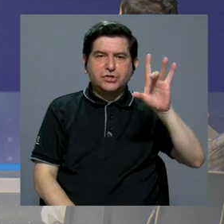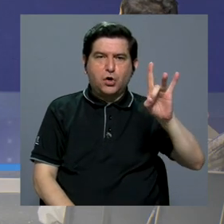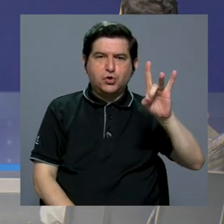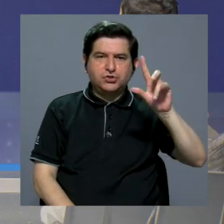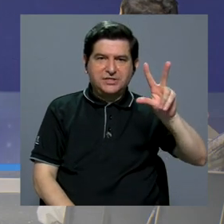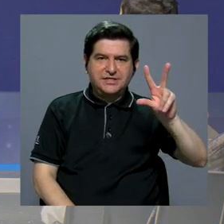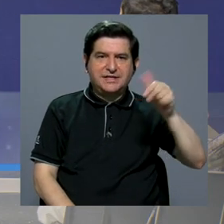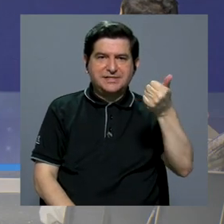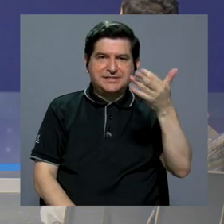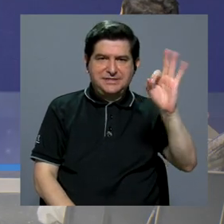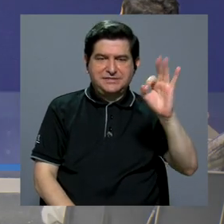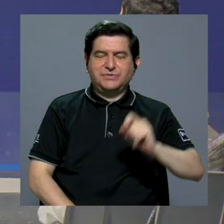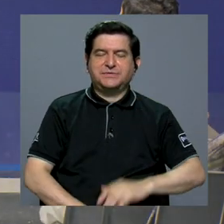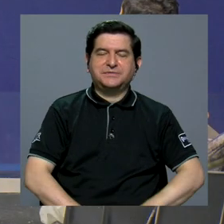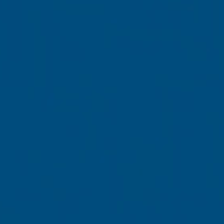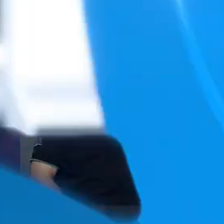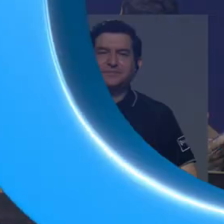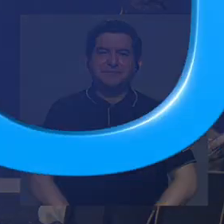8319.